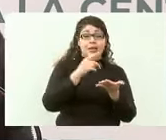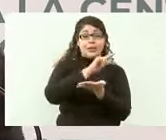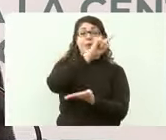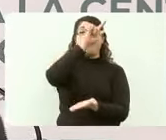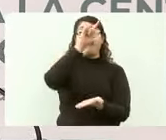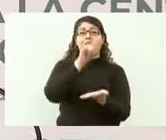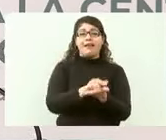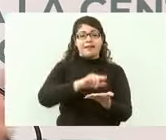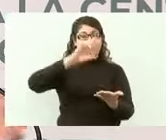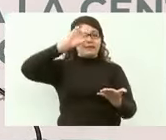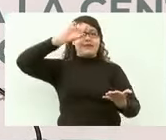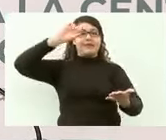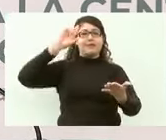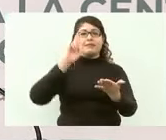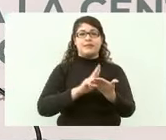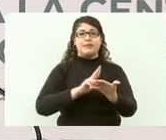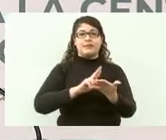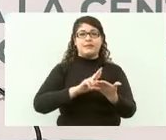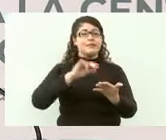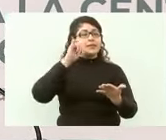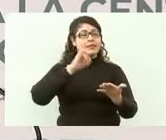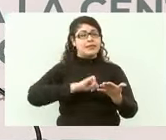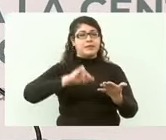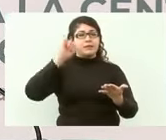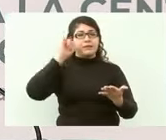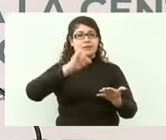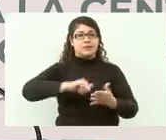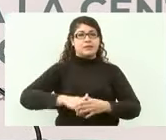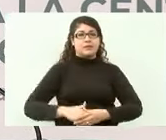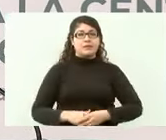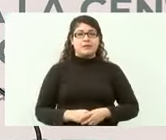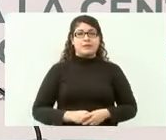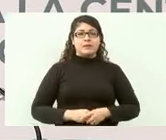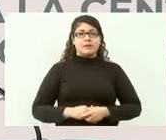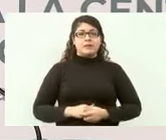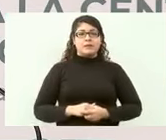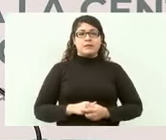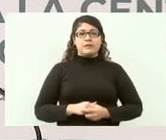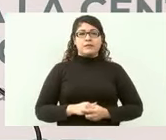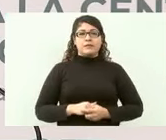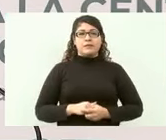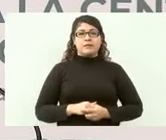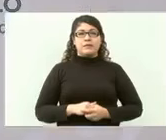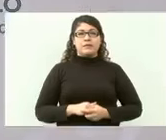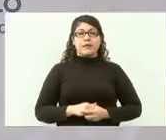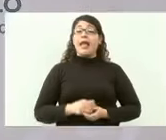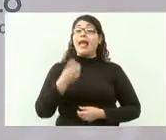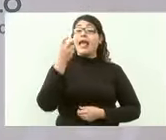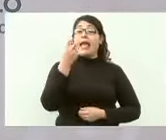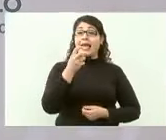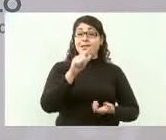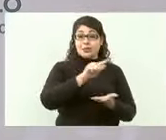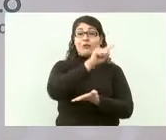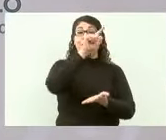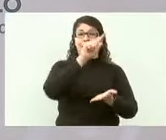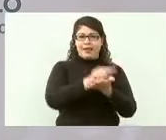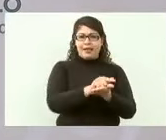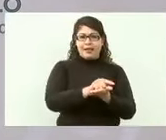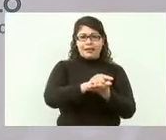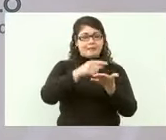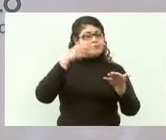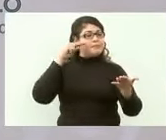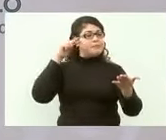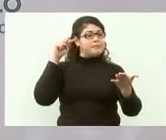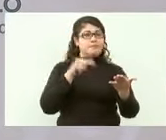que se tengan a darle preferencia tanto a la Comisión